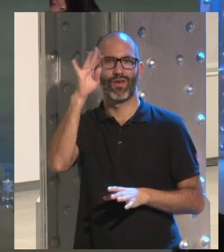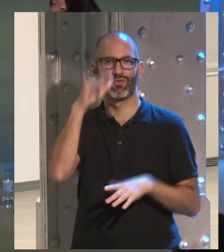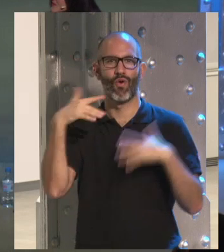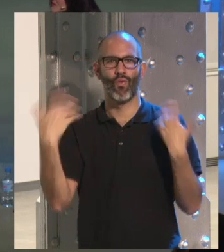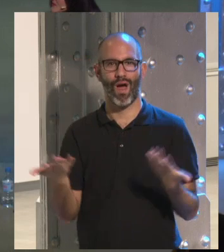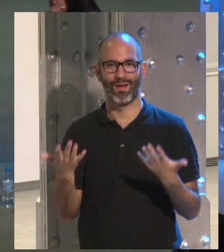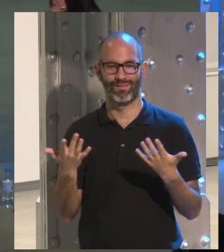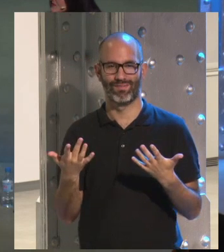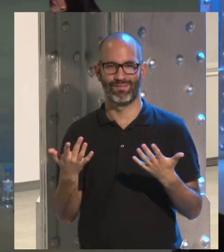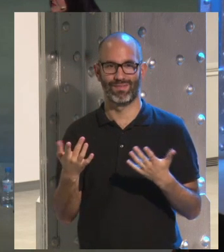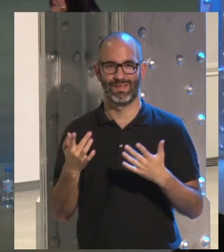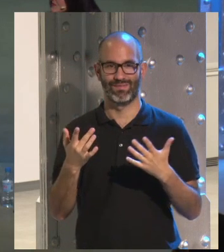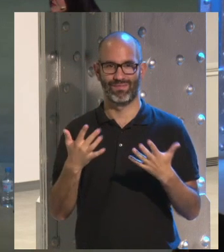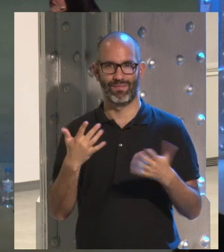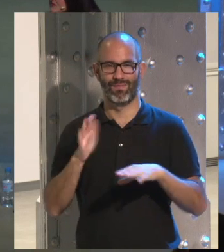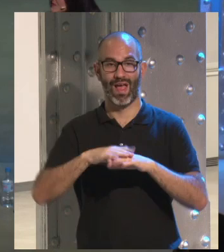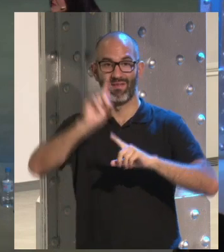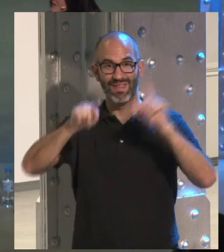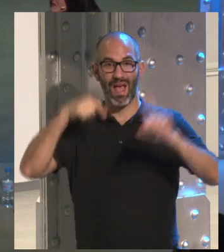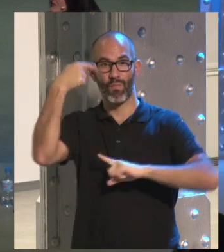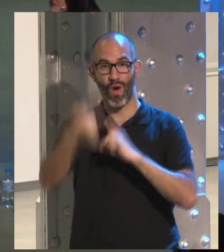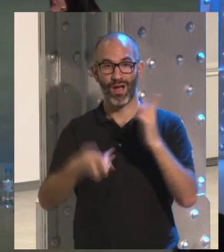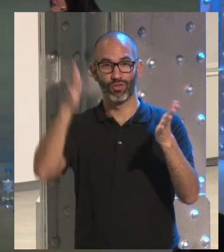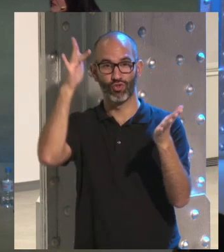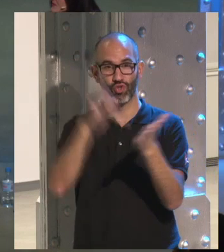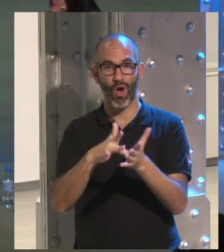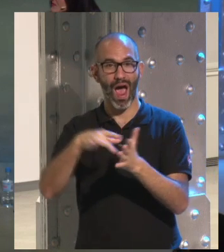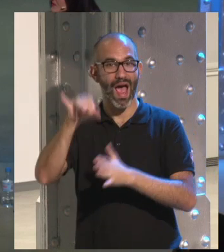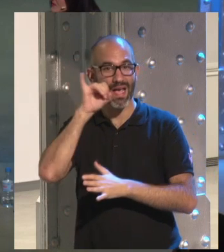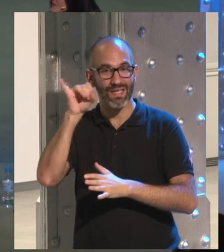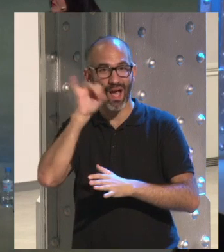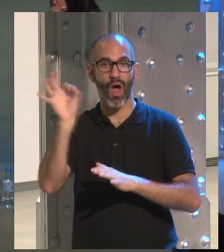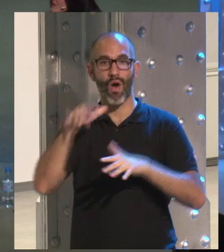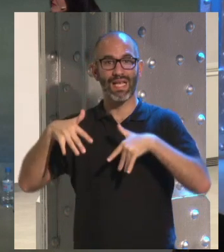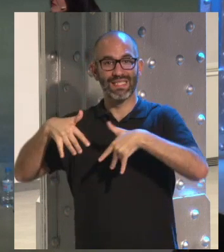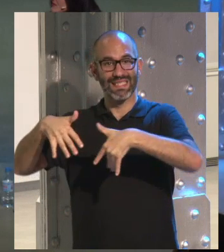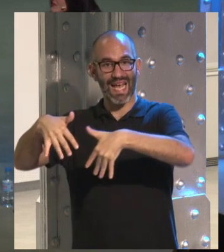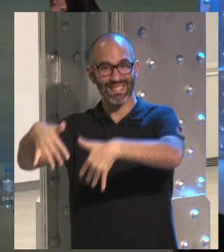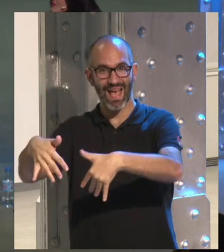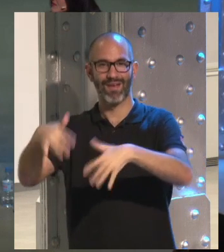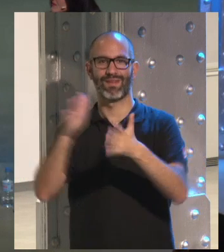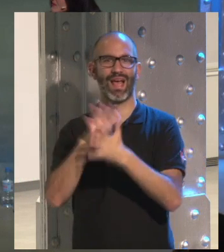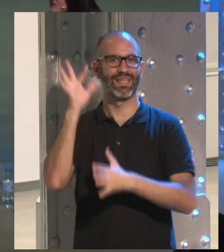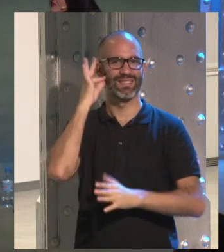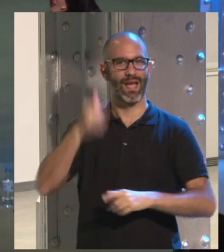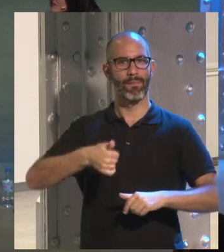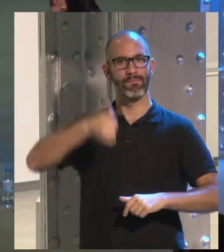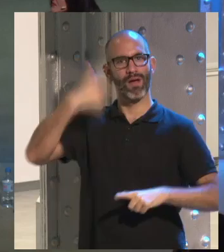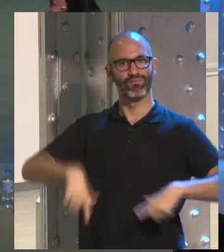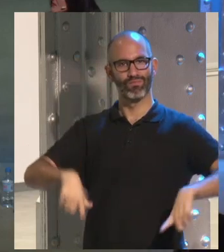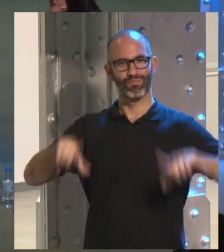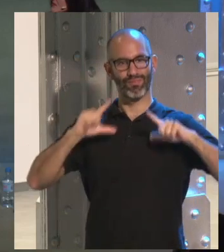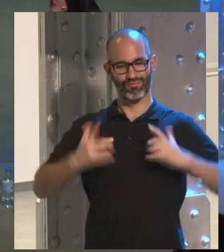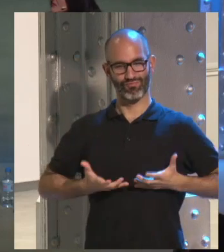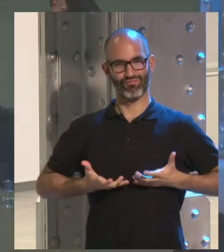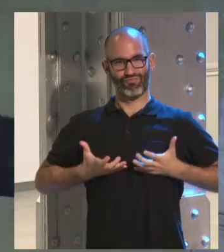Instagram y del Snapchat donde las chicas cada vez más se atreven más al selfie con el escote cada vez